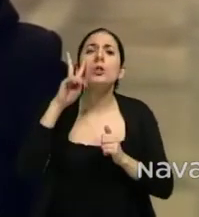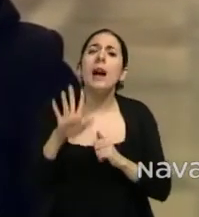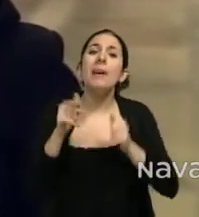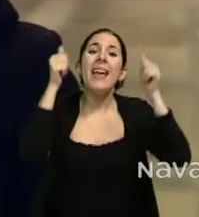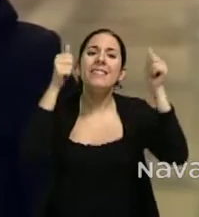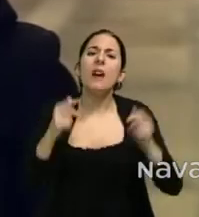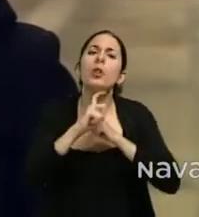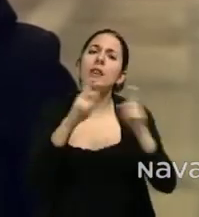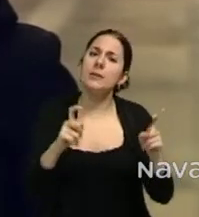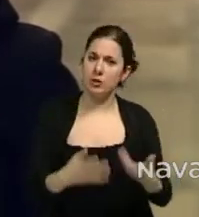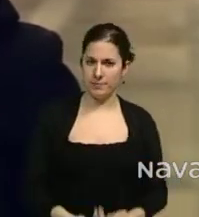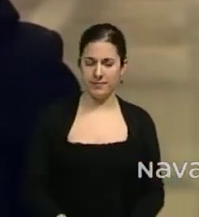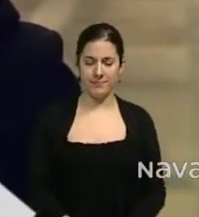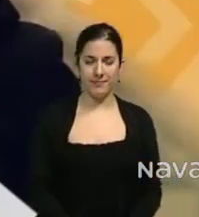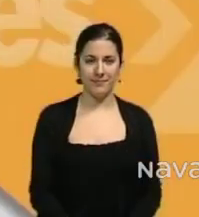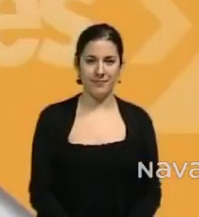nuestro tablón de anuncios.